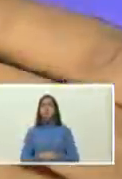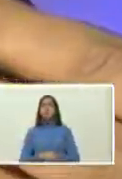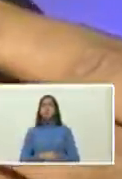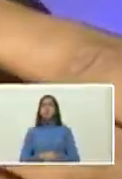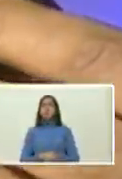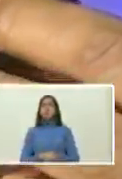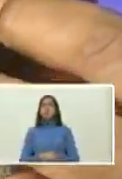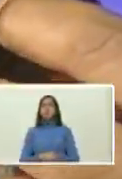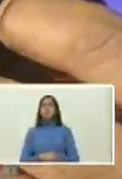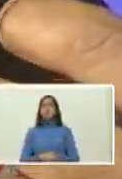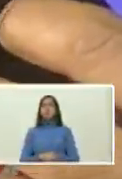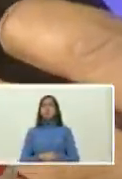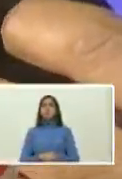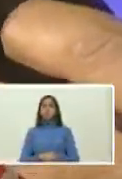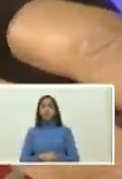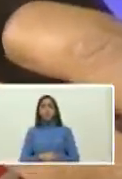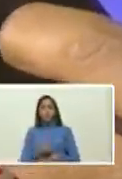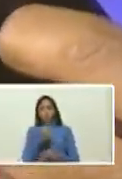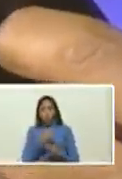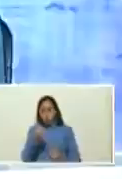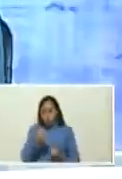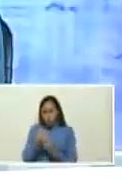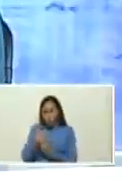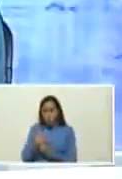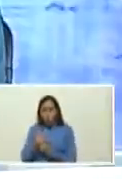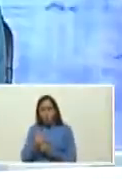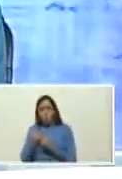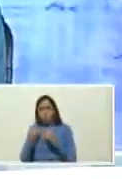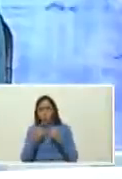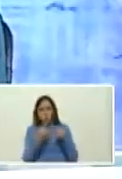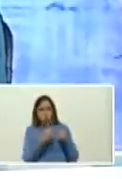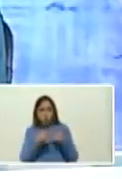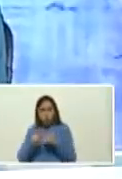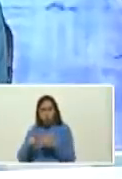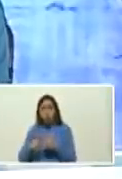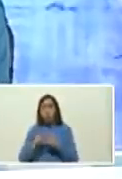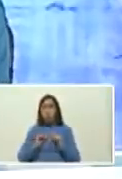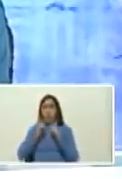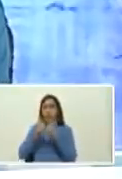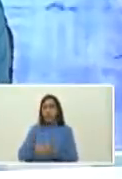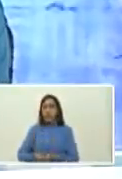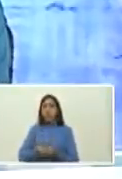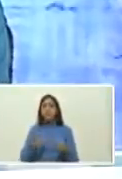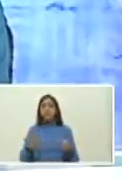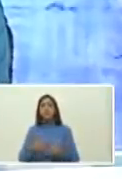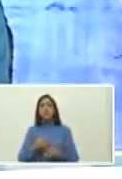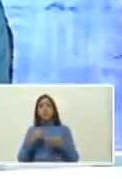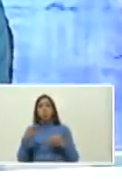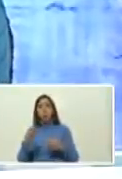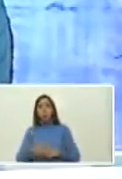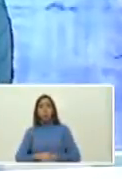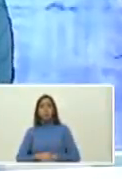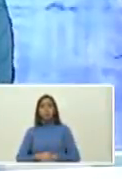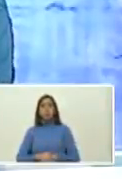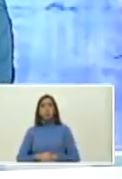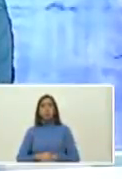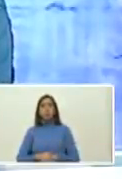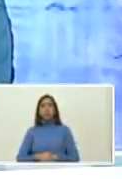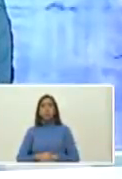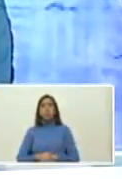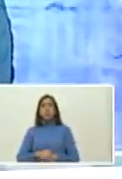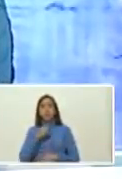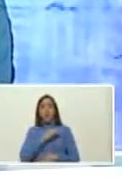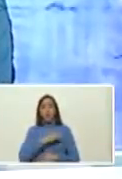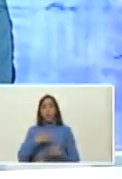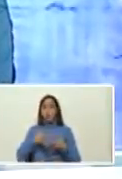fíjense ustedes los pilares de la desigualdad dice en el índice los pilares de la desigualdad de la sociedad